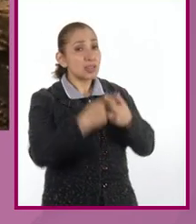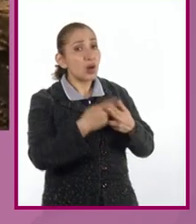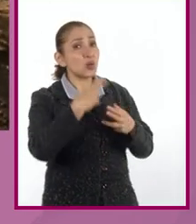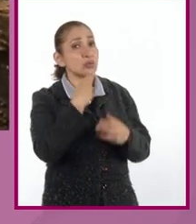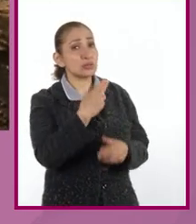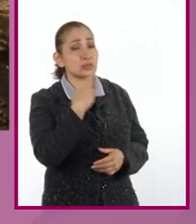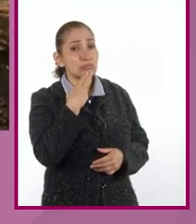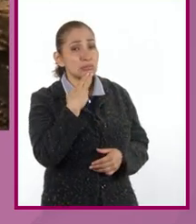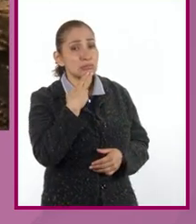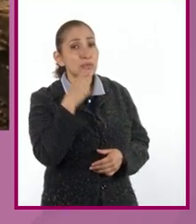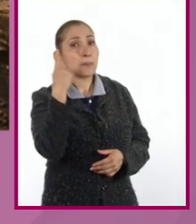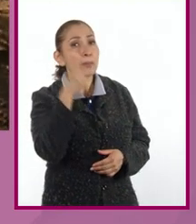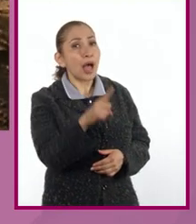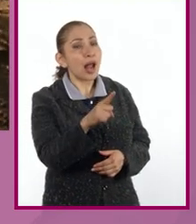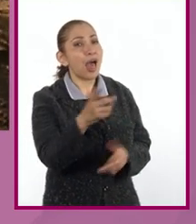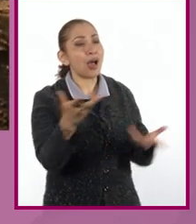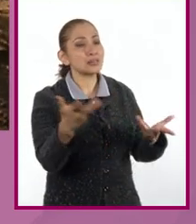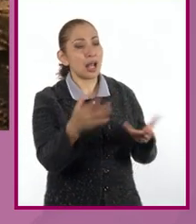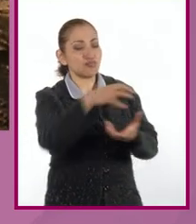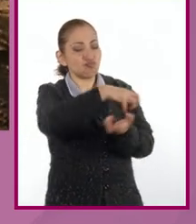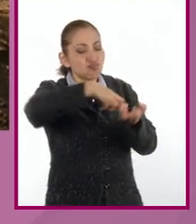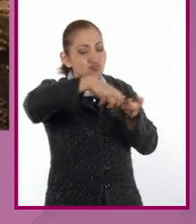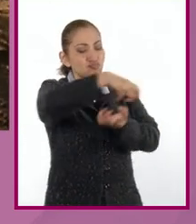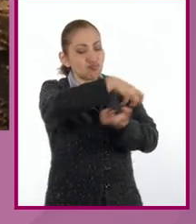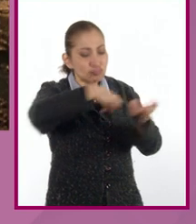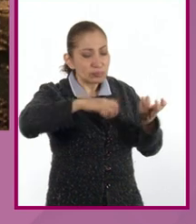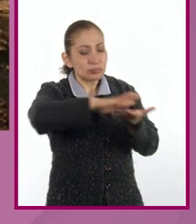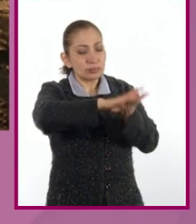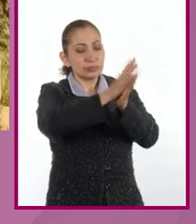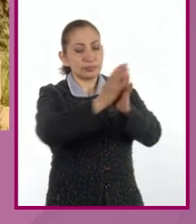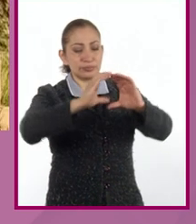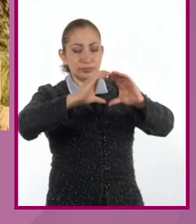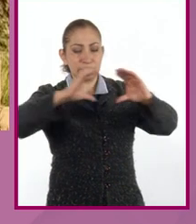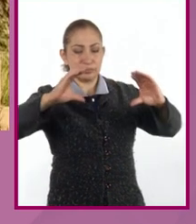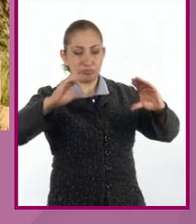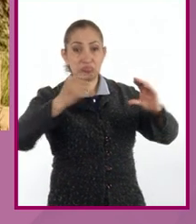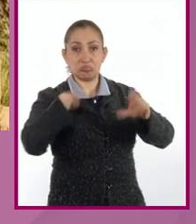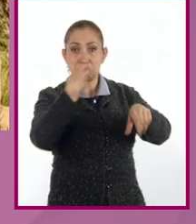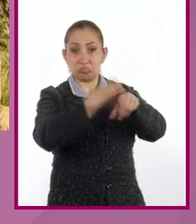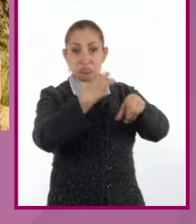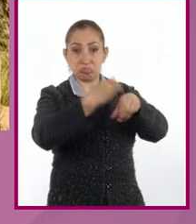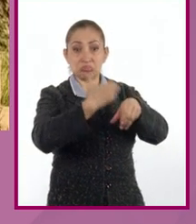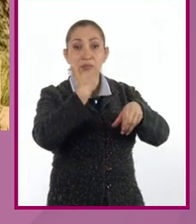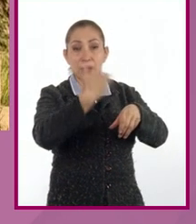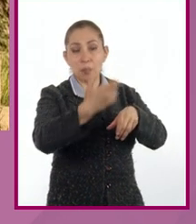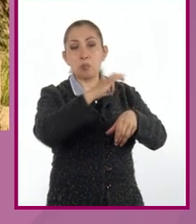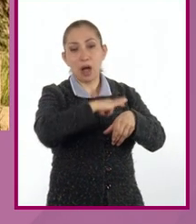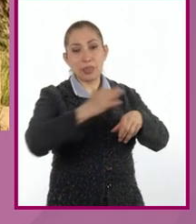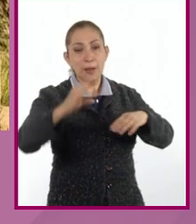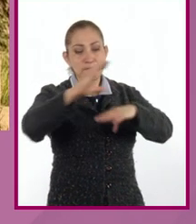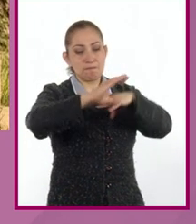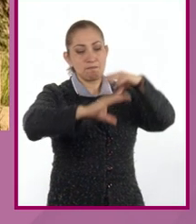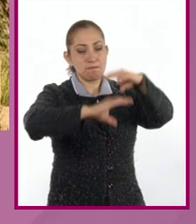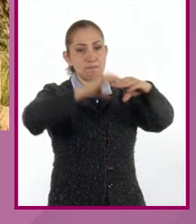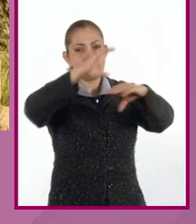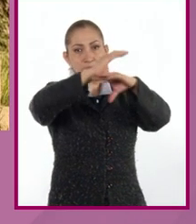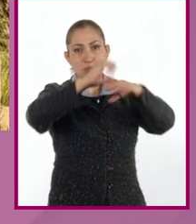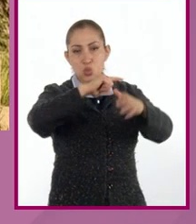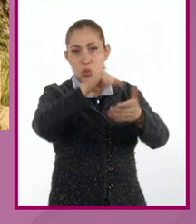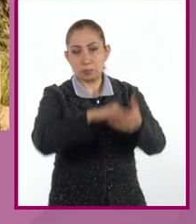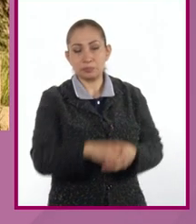a utilizar para poder hacer ese premezclado y lograr tener bloques bastante resistentes, el cual puedan confinar un espacio.